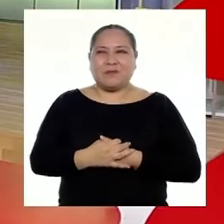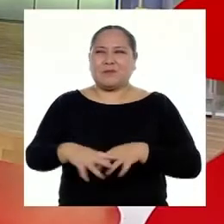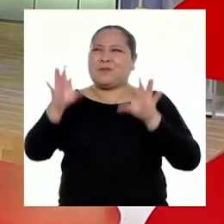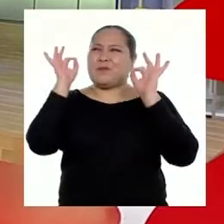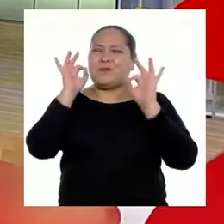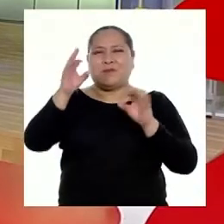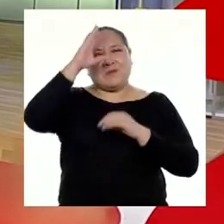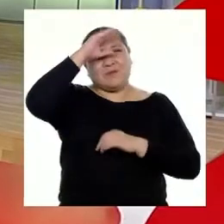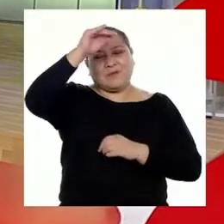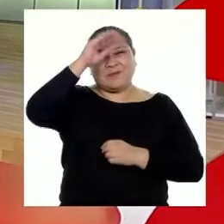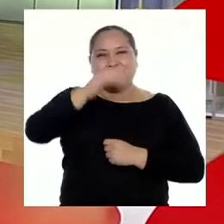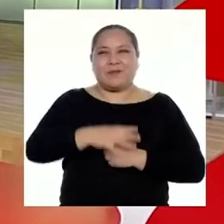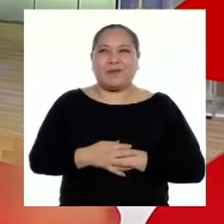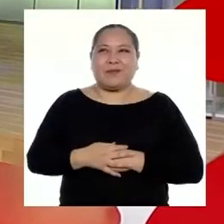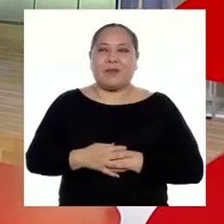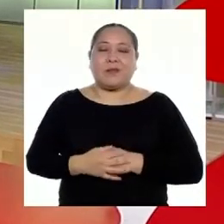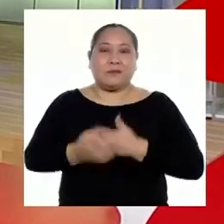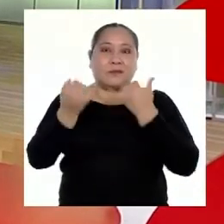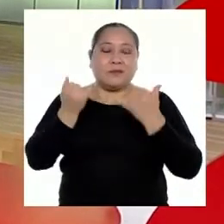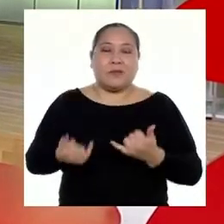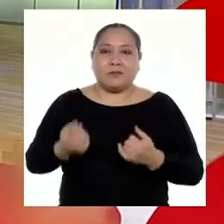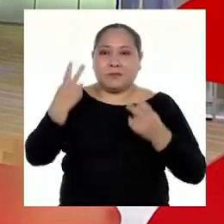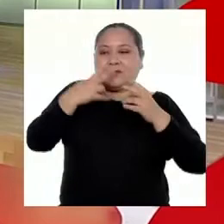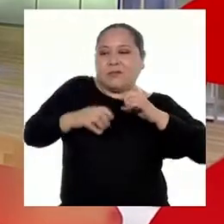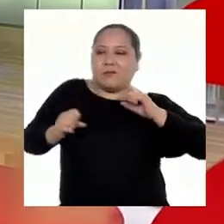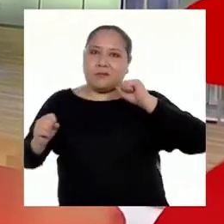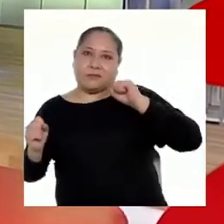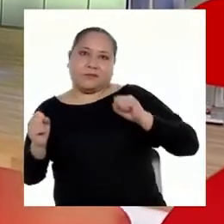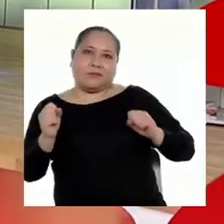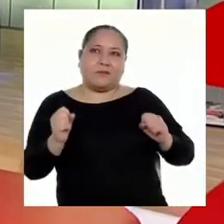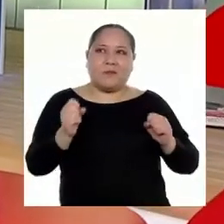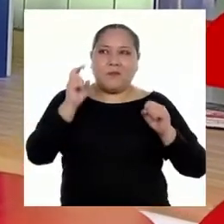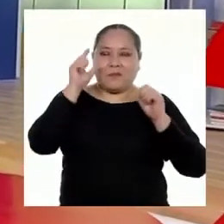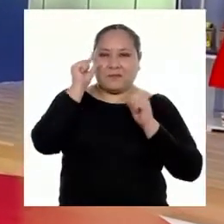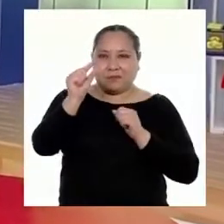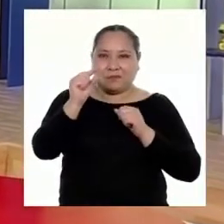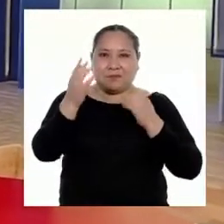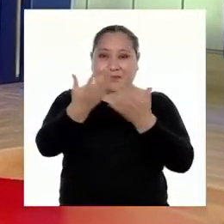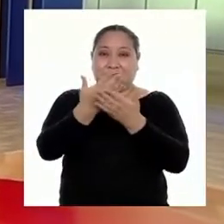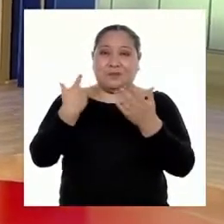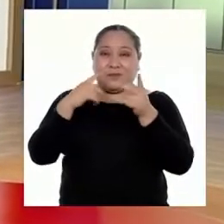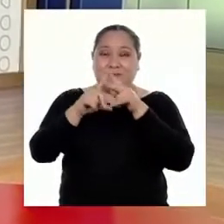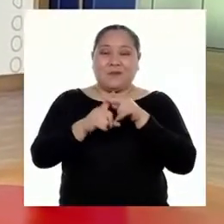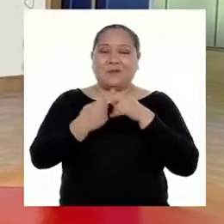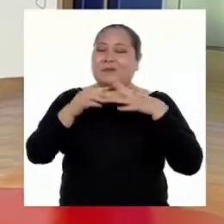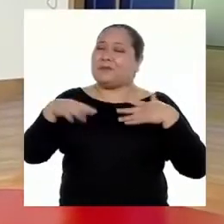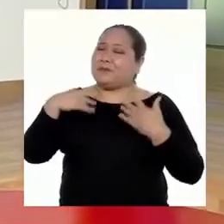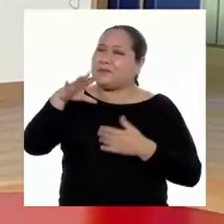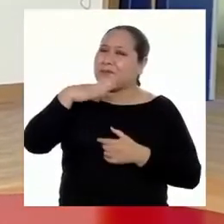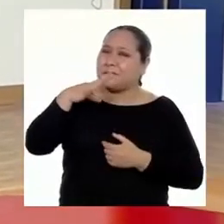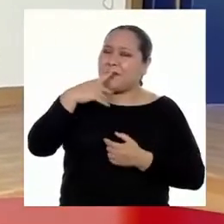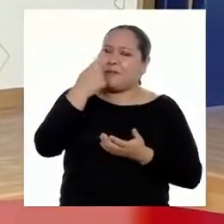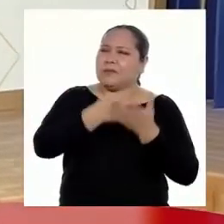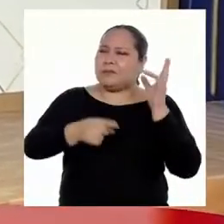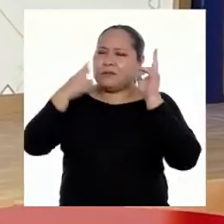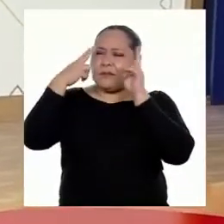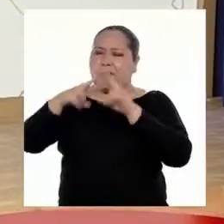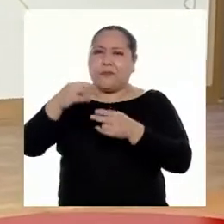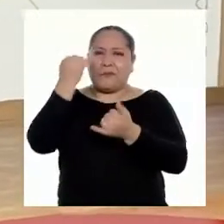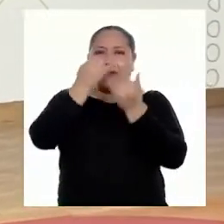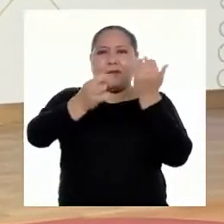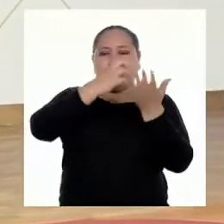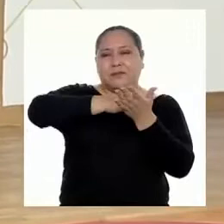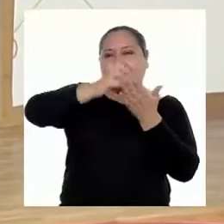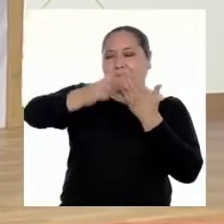Excelente, chicas y chicos. Ahora que nos hemos movido un poco antes de empezar, podemos hablar sobre lo que vimos en el último